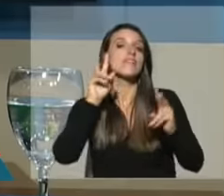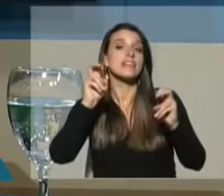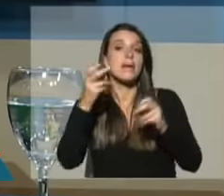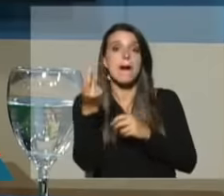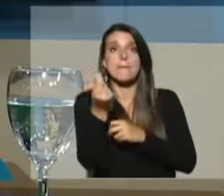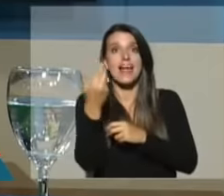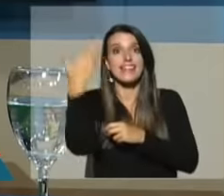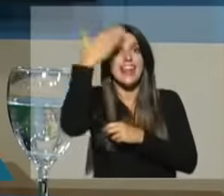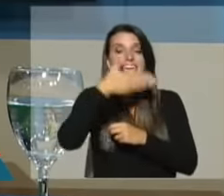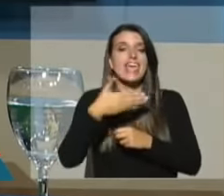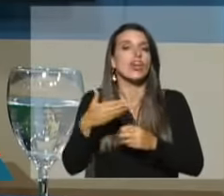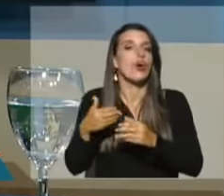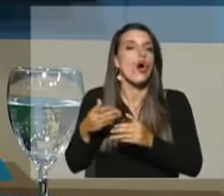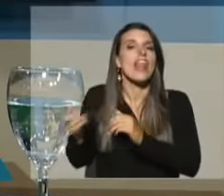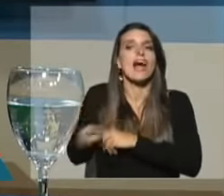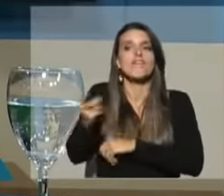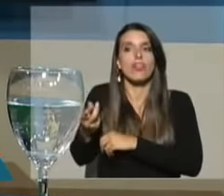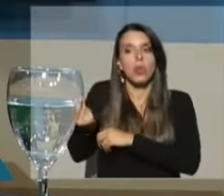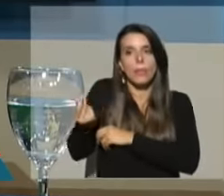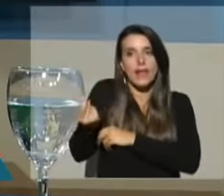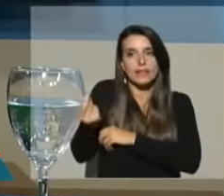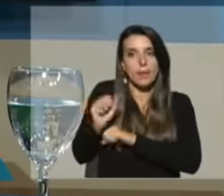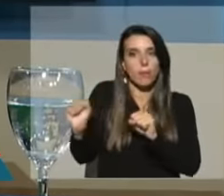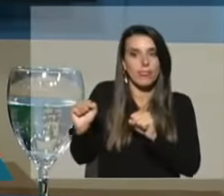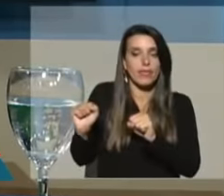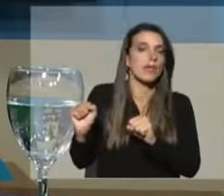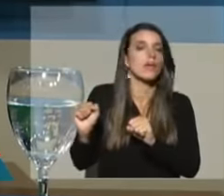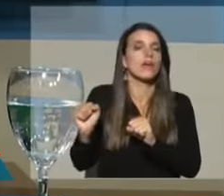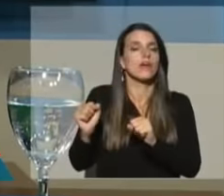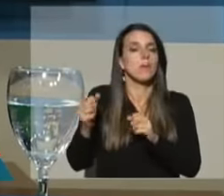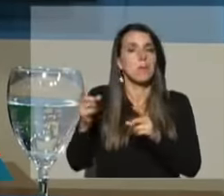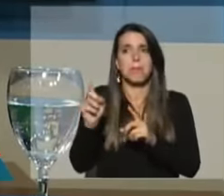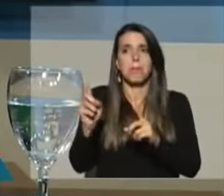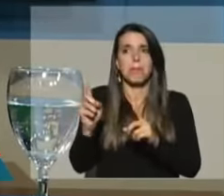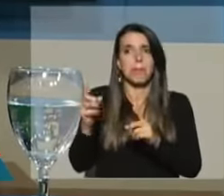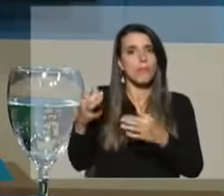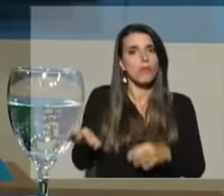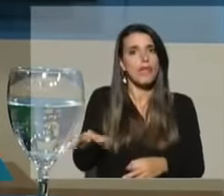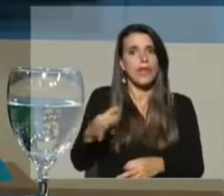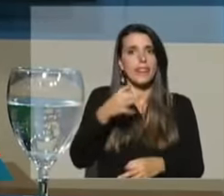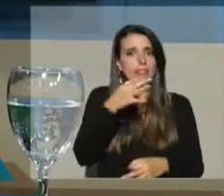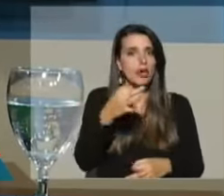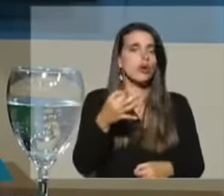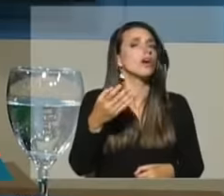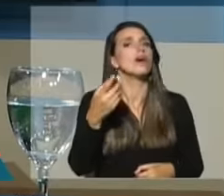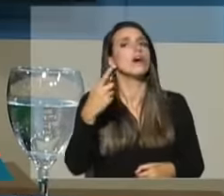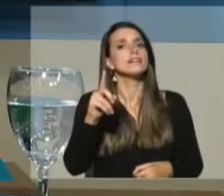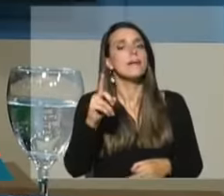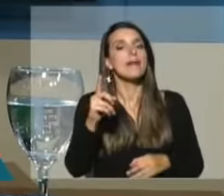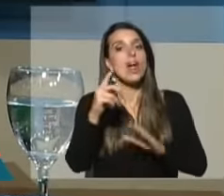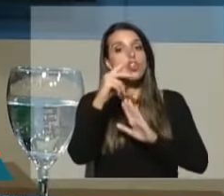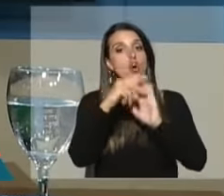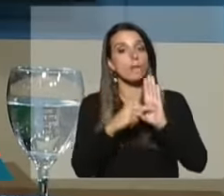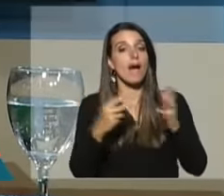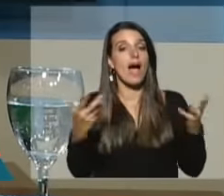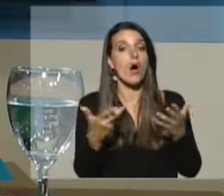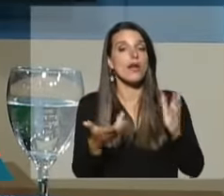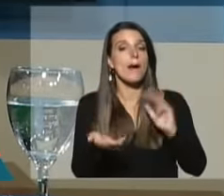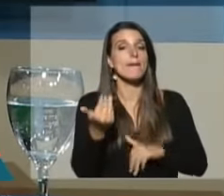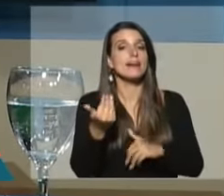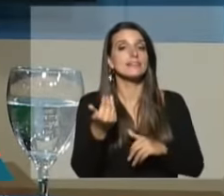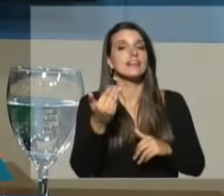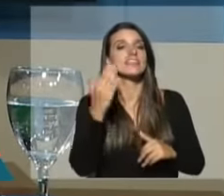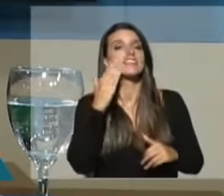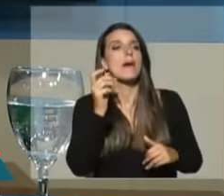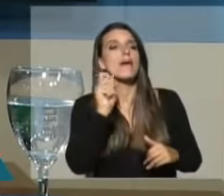tuvo ningún tipo de comentarios que hacer con relación a este episodio, muy por el contrario, y las medidas que se están adoptando, además del reporte de